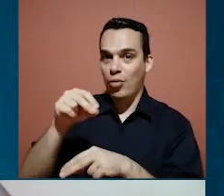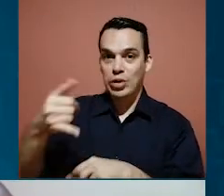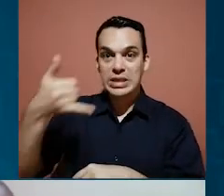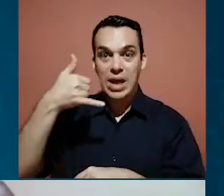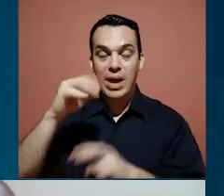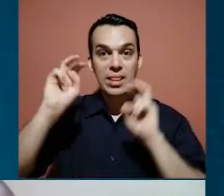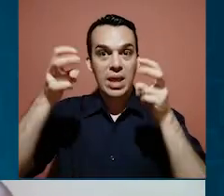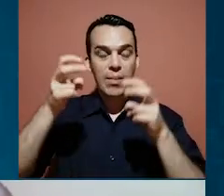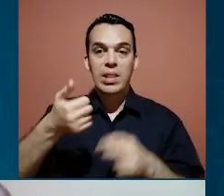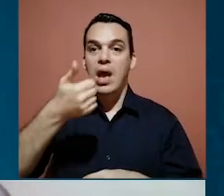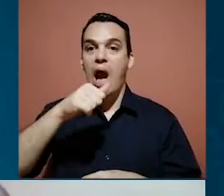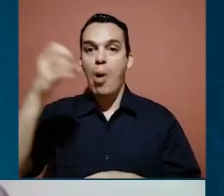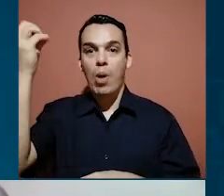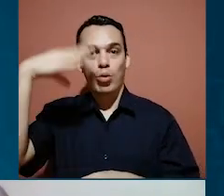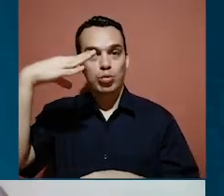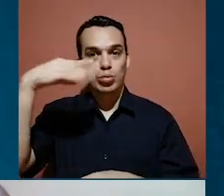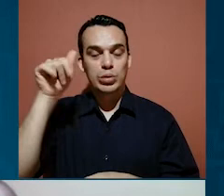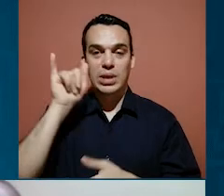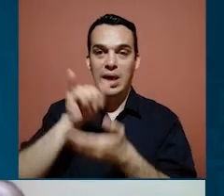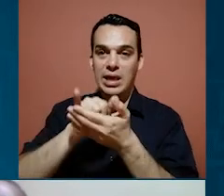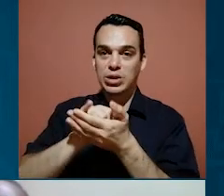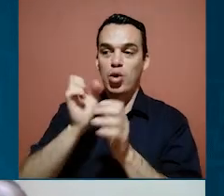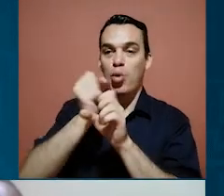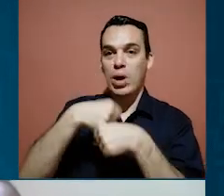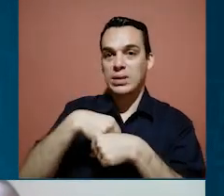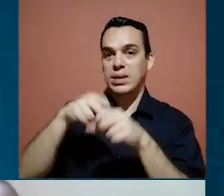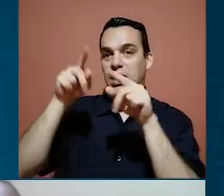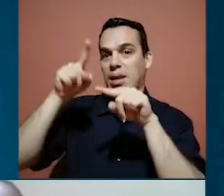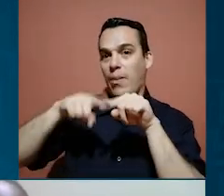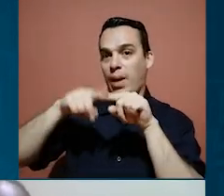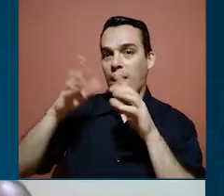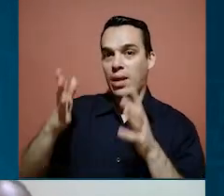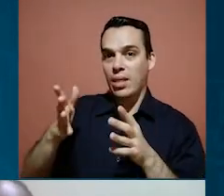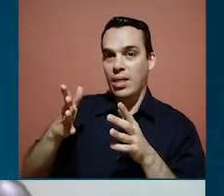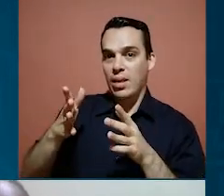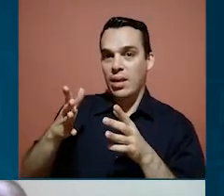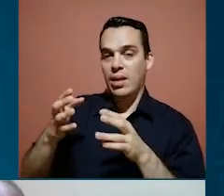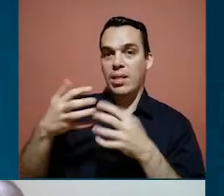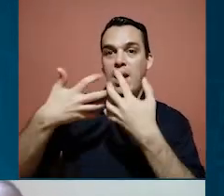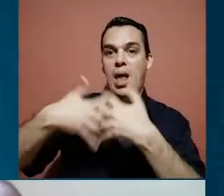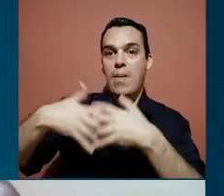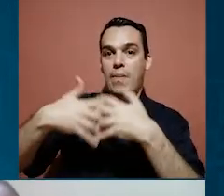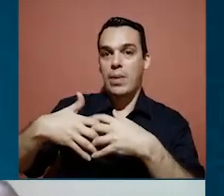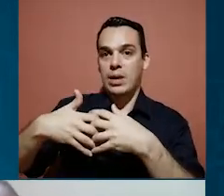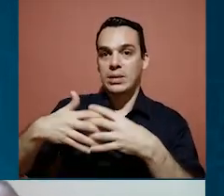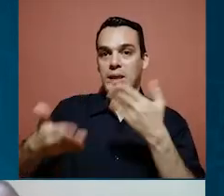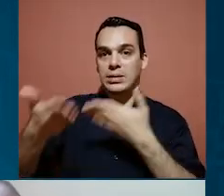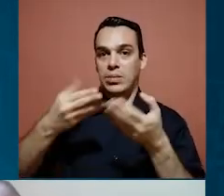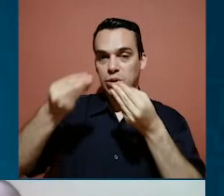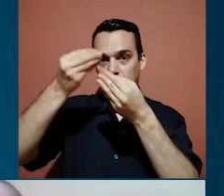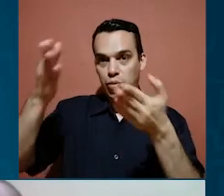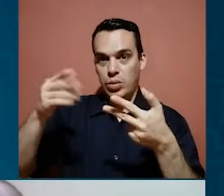nos llaman mucho para ver temas de agua y luz, ¿verdad? Esto lo toma la gente o lo tiene que atender con la empresa de servicios